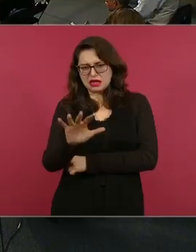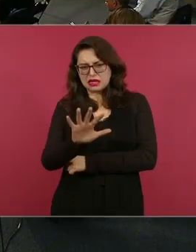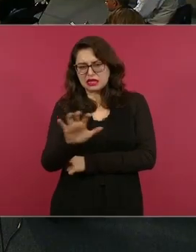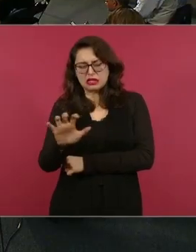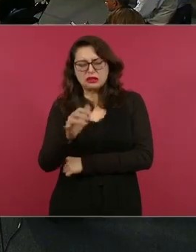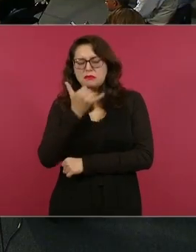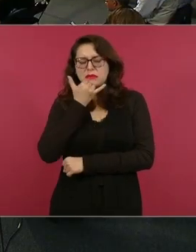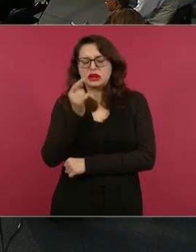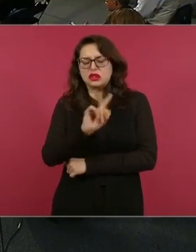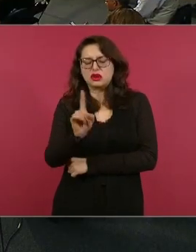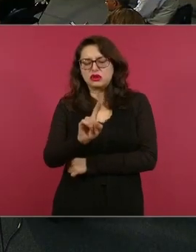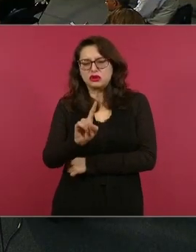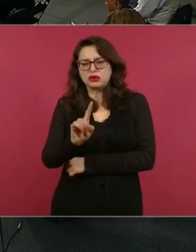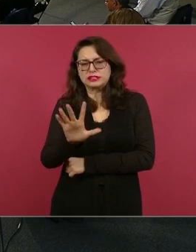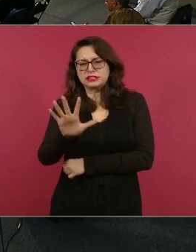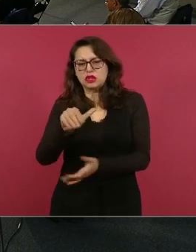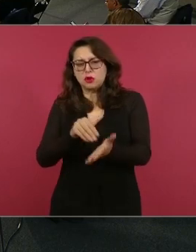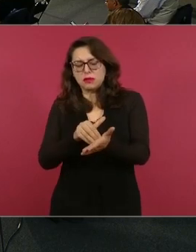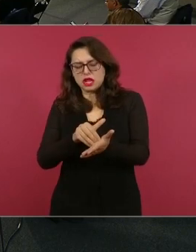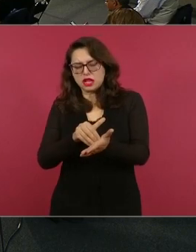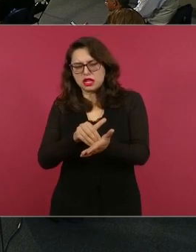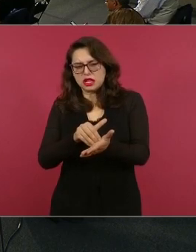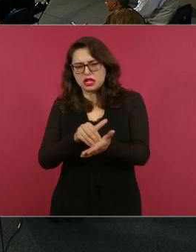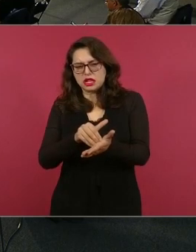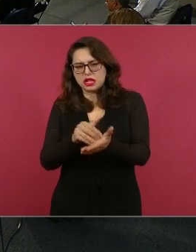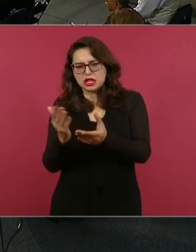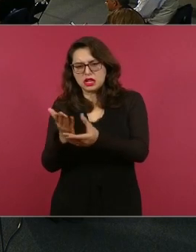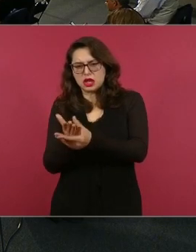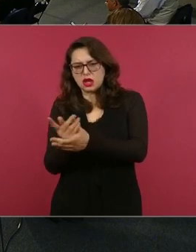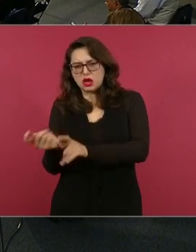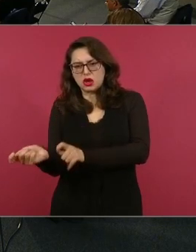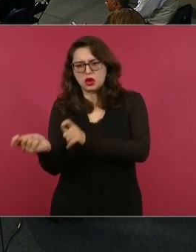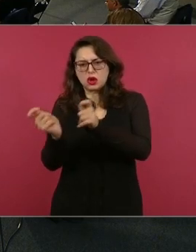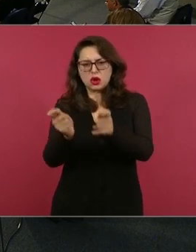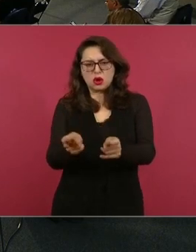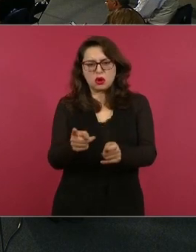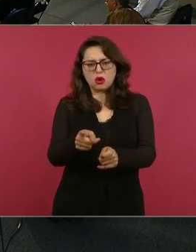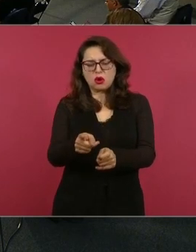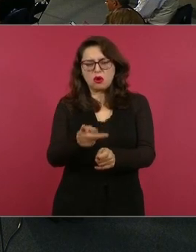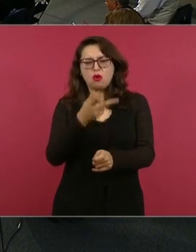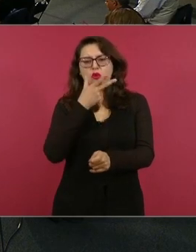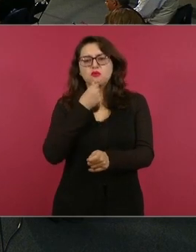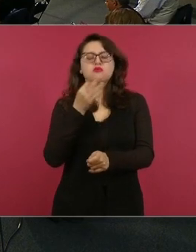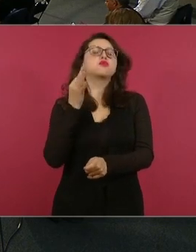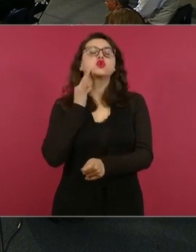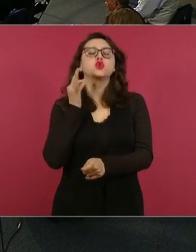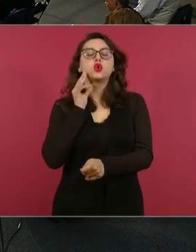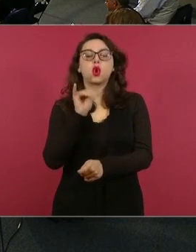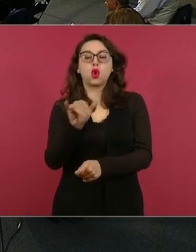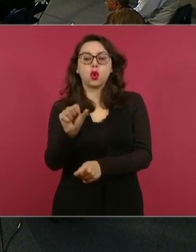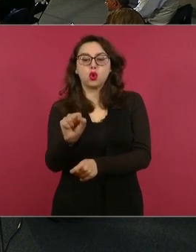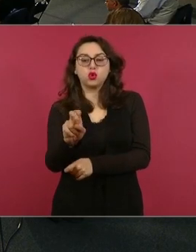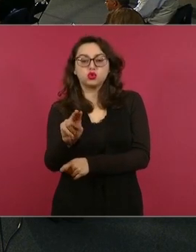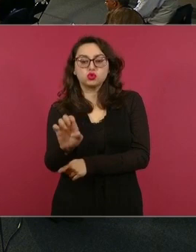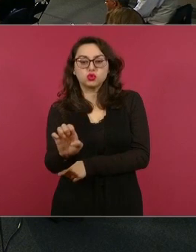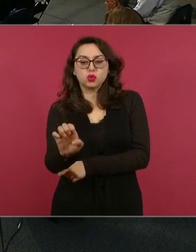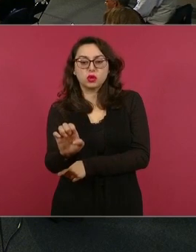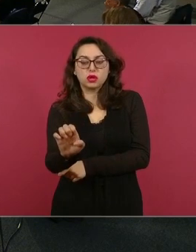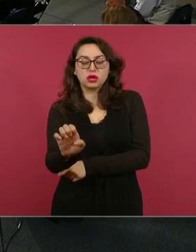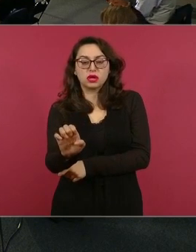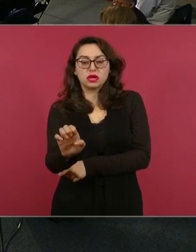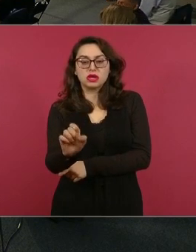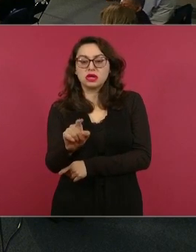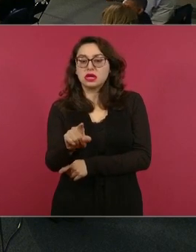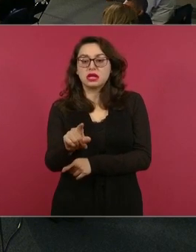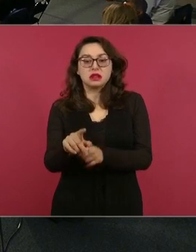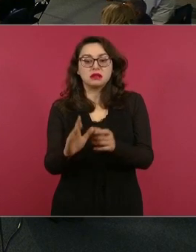doscientos cincuenta y cinco diagonal veinte la lleva un nuevo fiscal de nombre Josué López Córdoba desde hace tres meses pero mencionó no